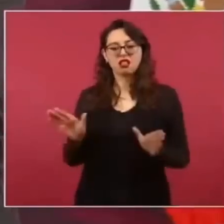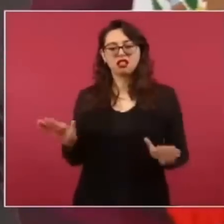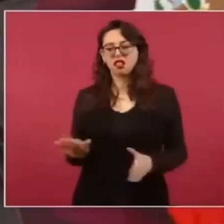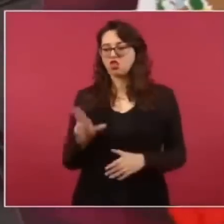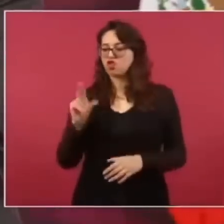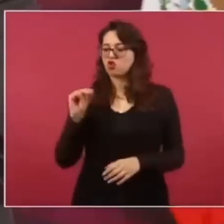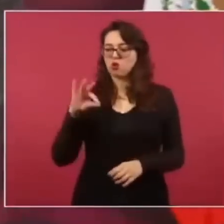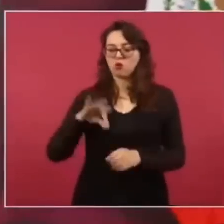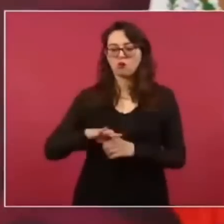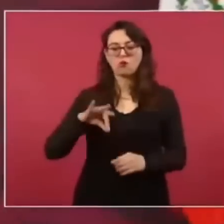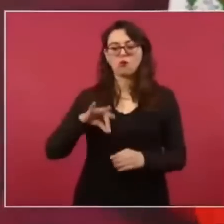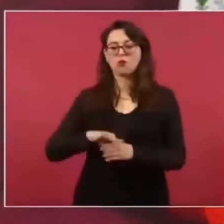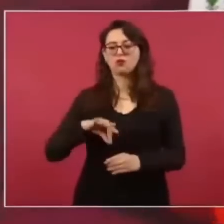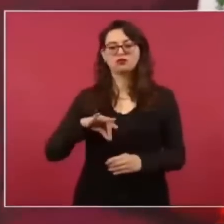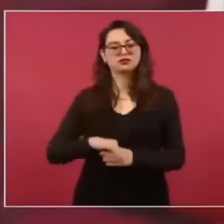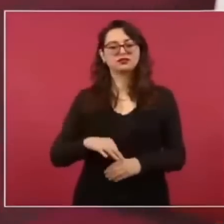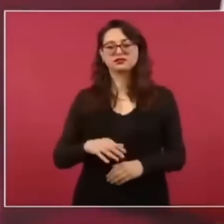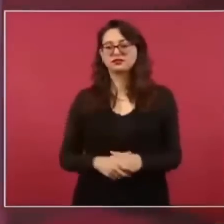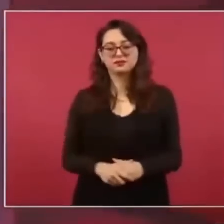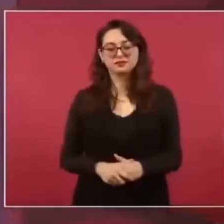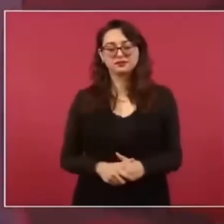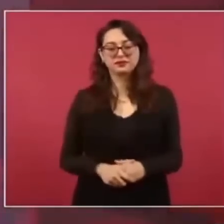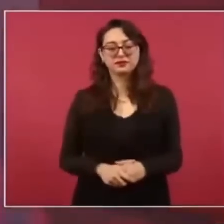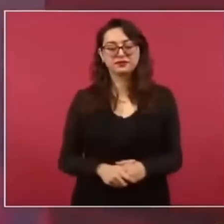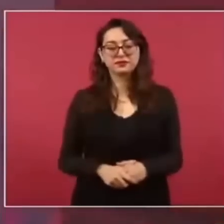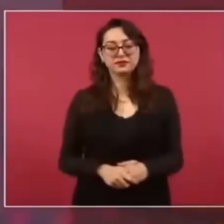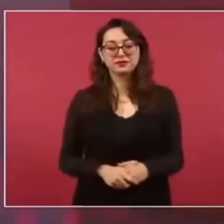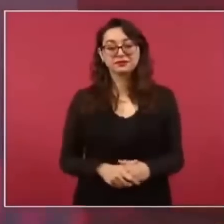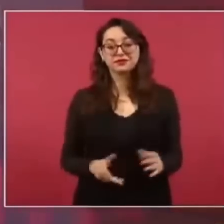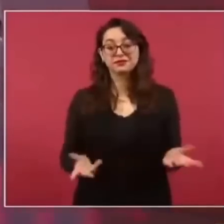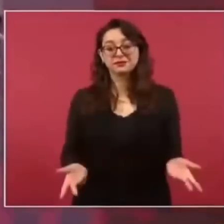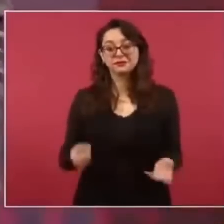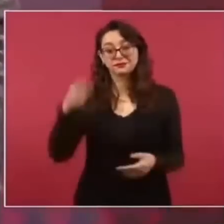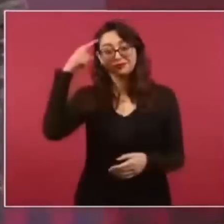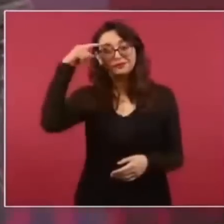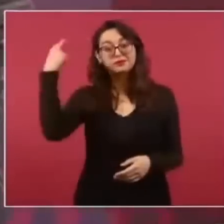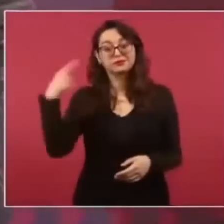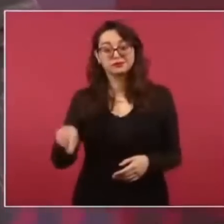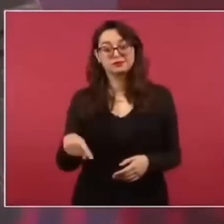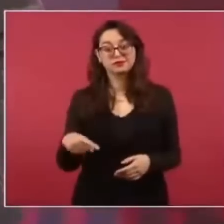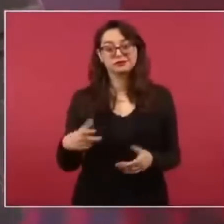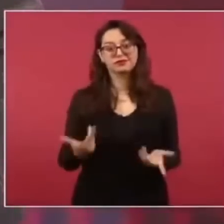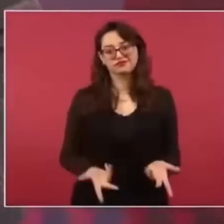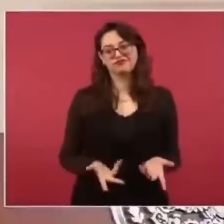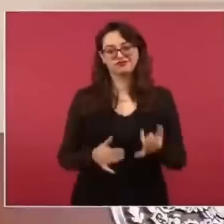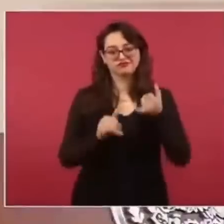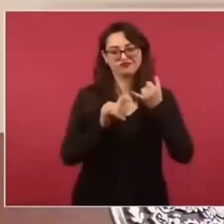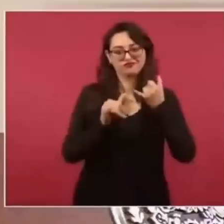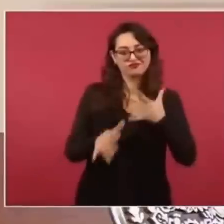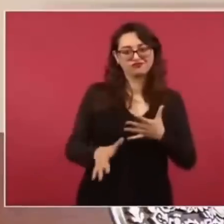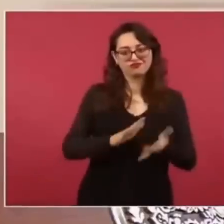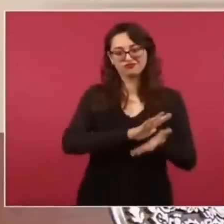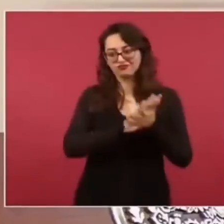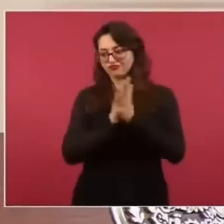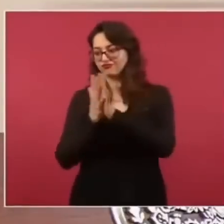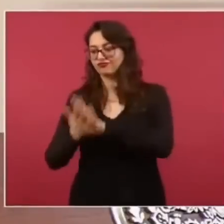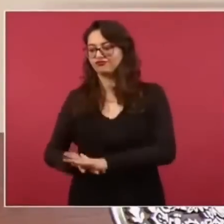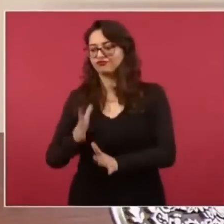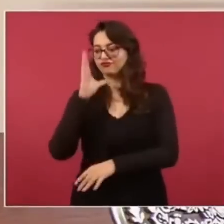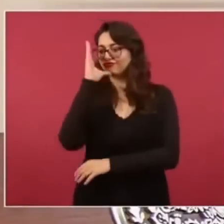Y era muy fácil decir como quieren ahora, nada más que ya no tiene efecto.